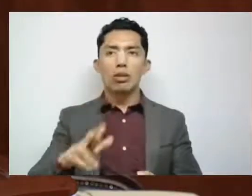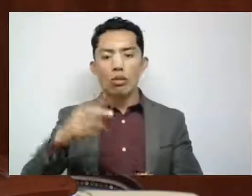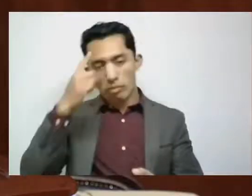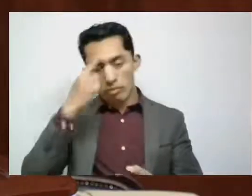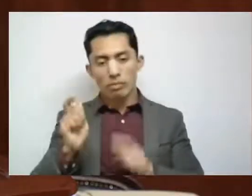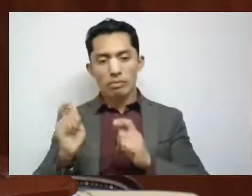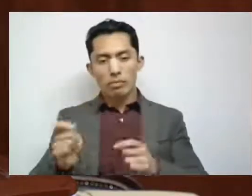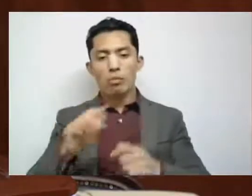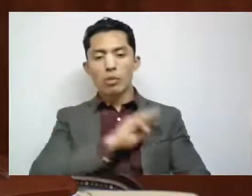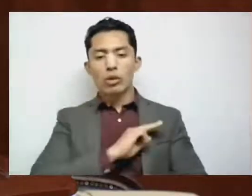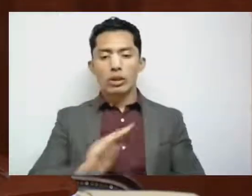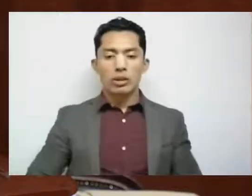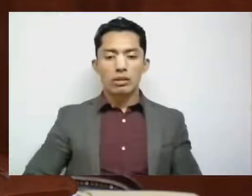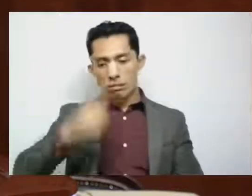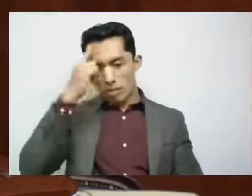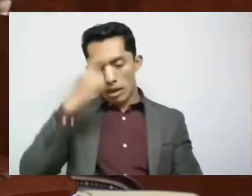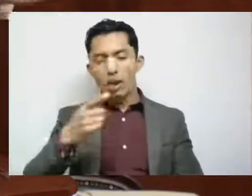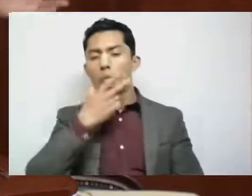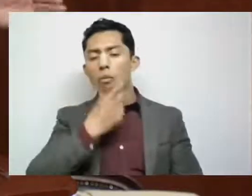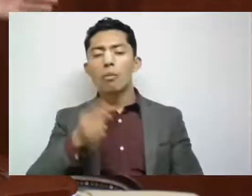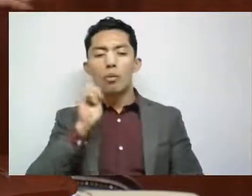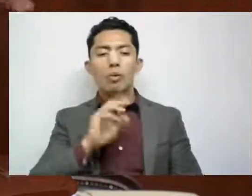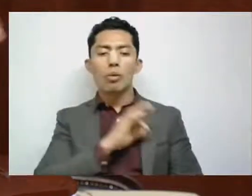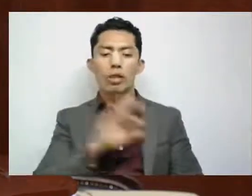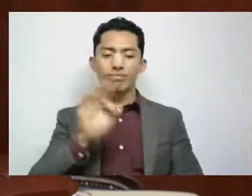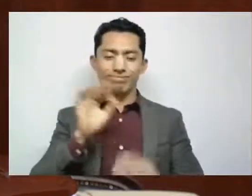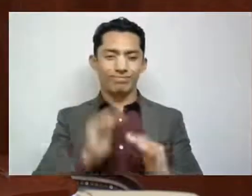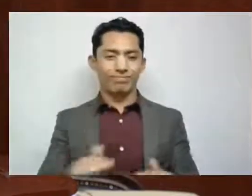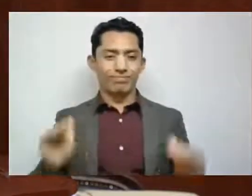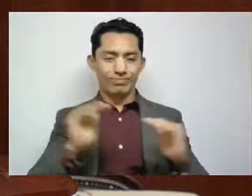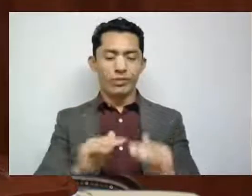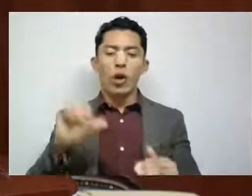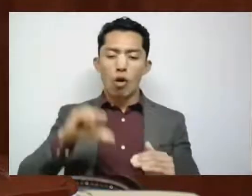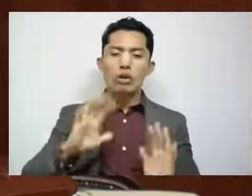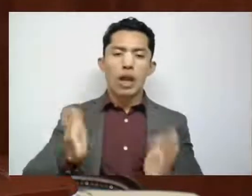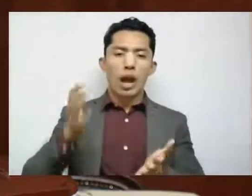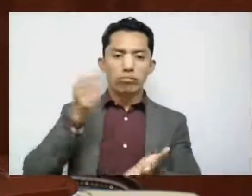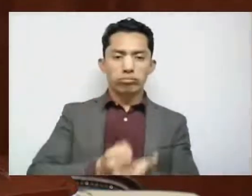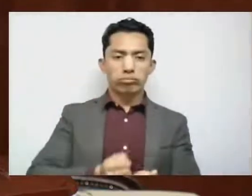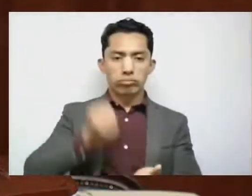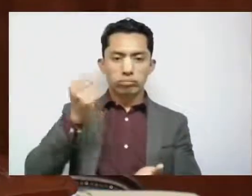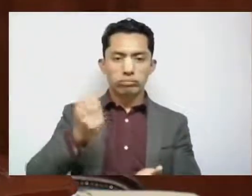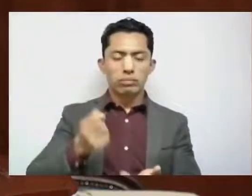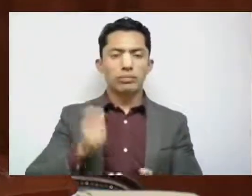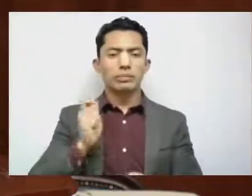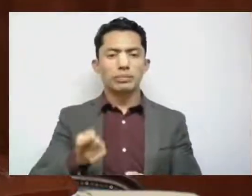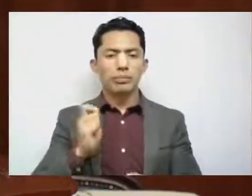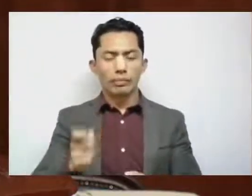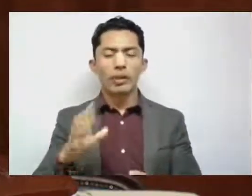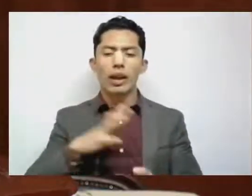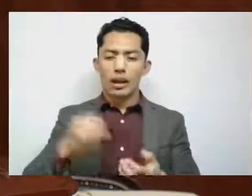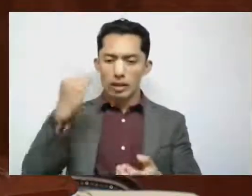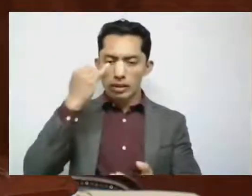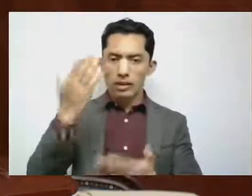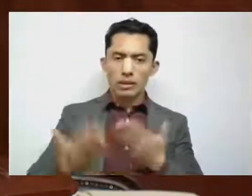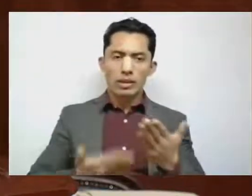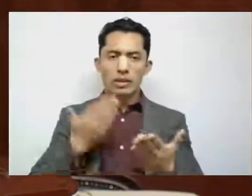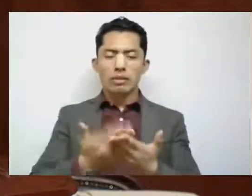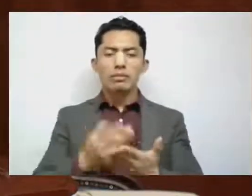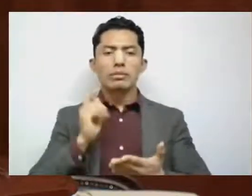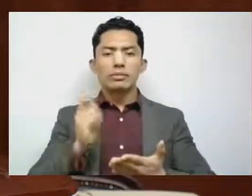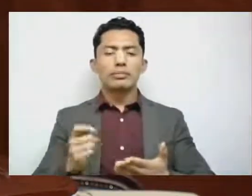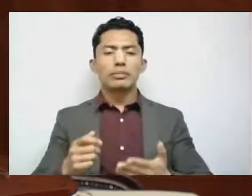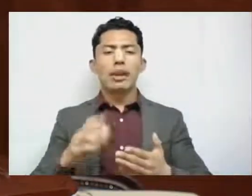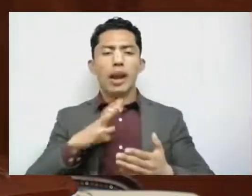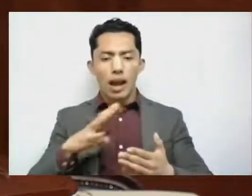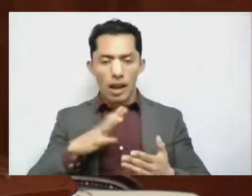integrar paridad. Y el día de hoy también aprobamos una iniciativa donde se integran